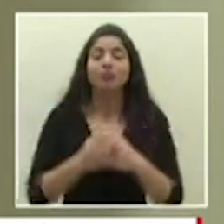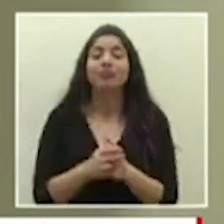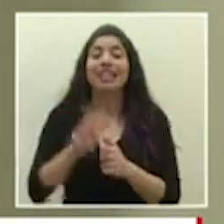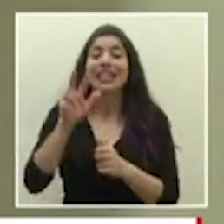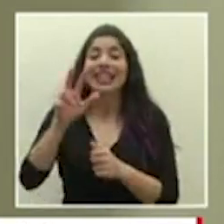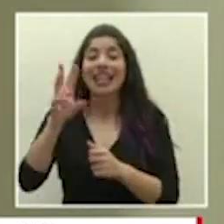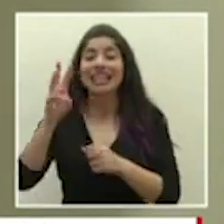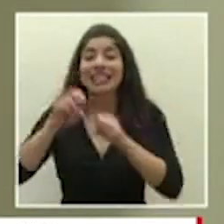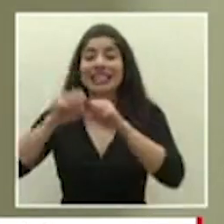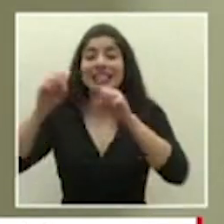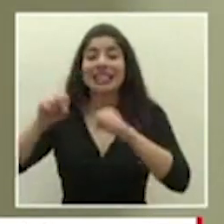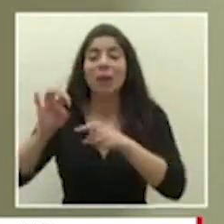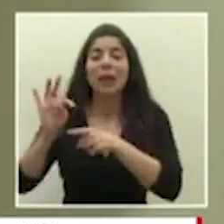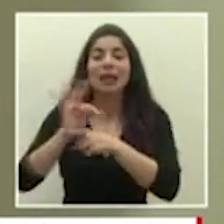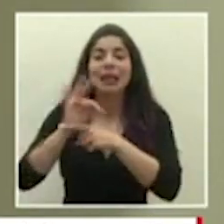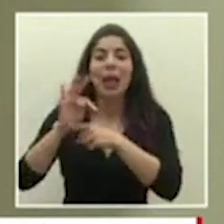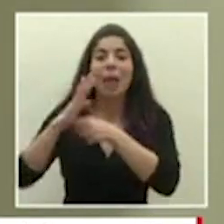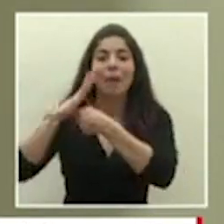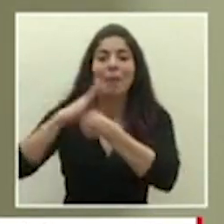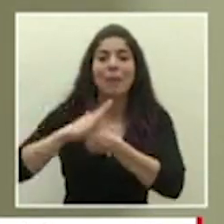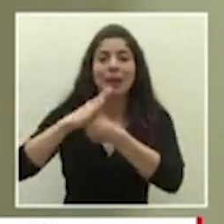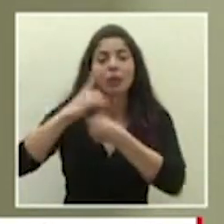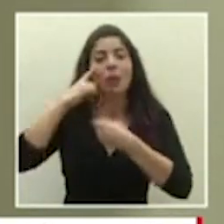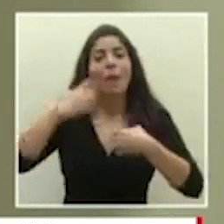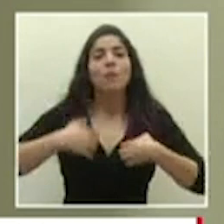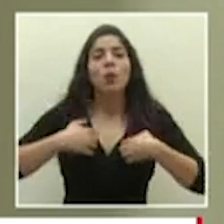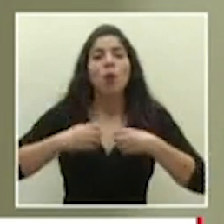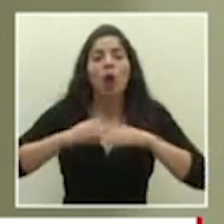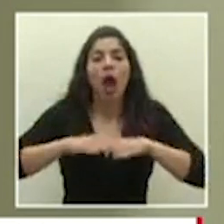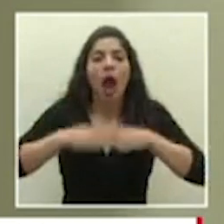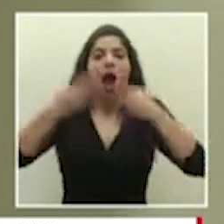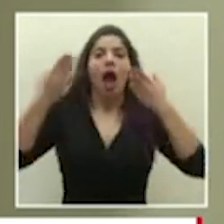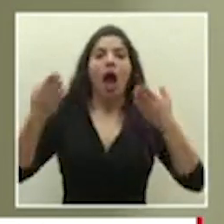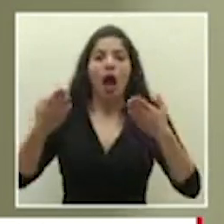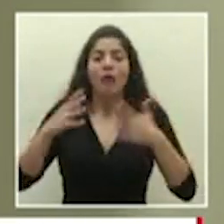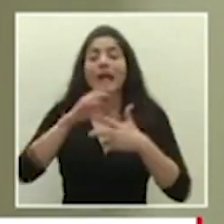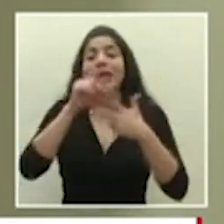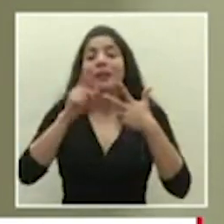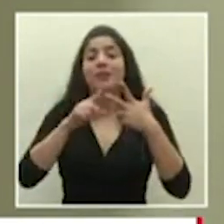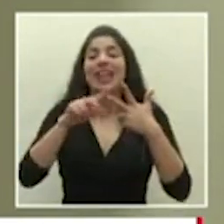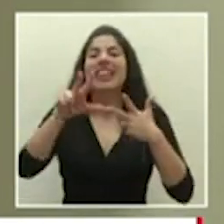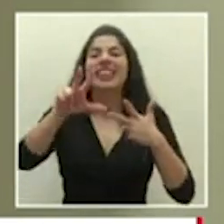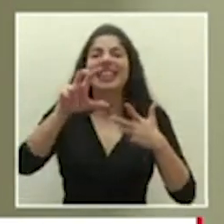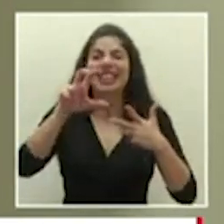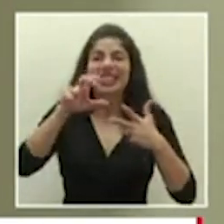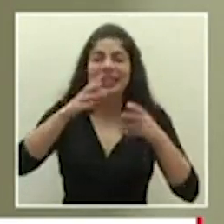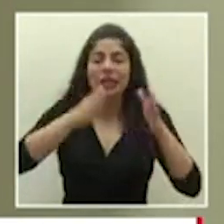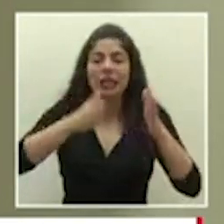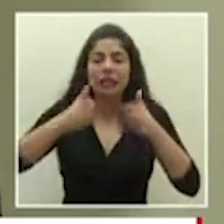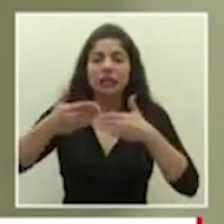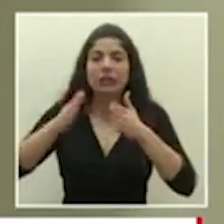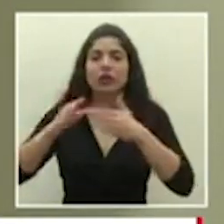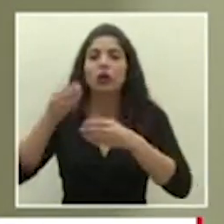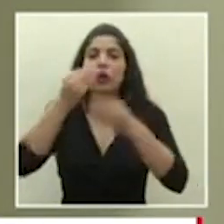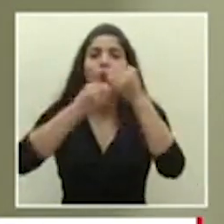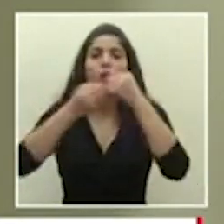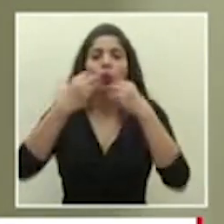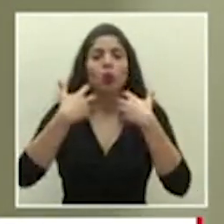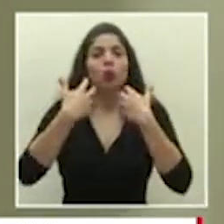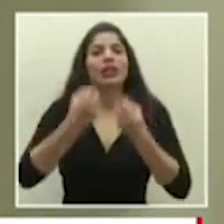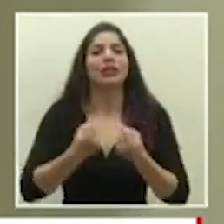terapia de presión de apertura pulmonar y trescientas unidades de suplementos nutricionales